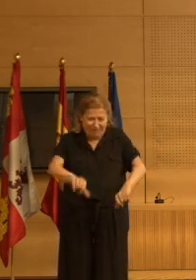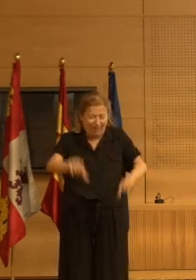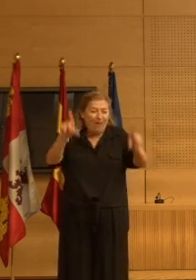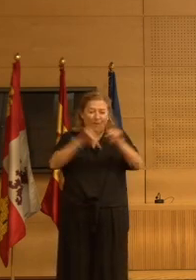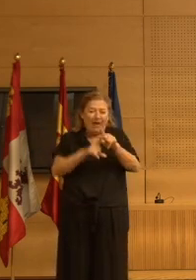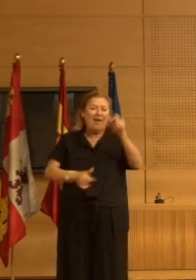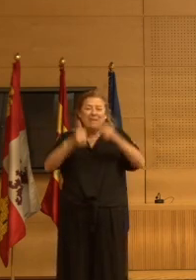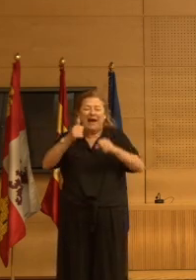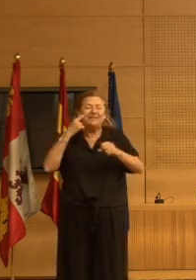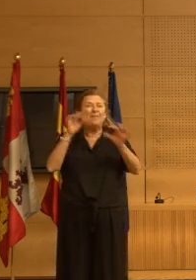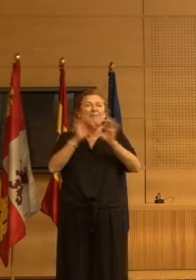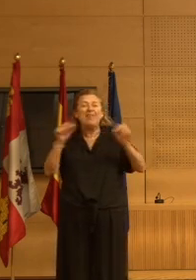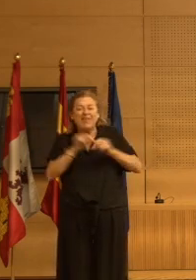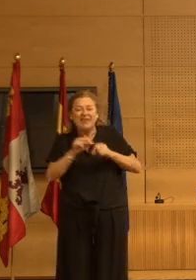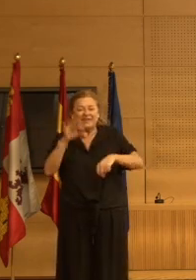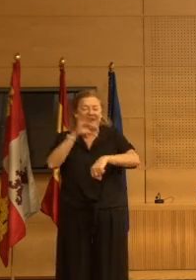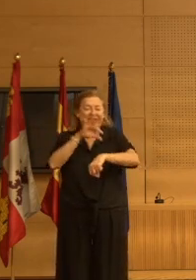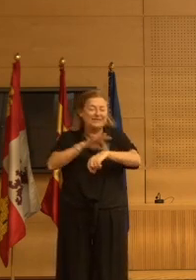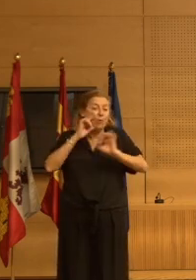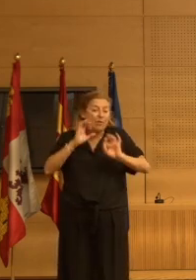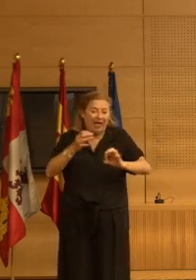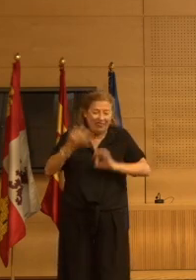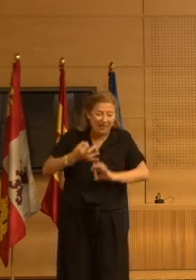más medidas de seguridad o